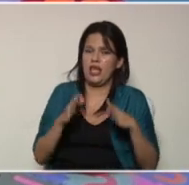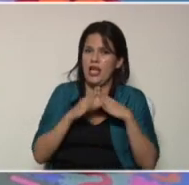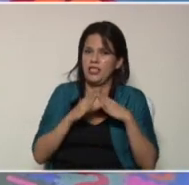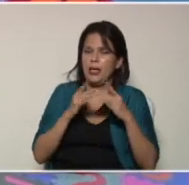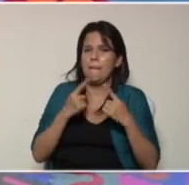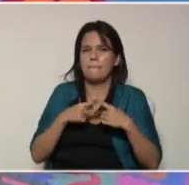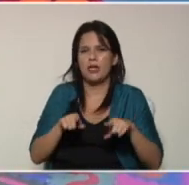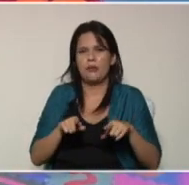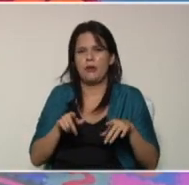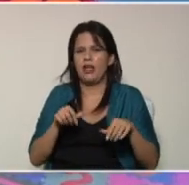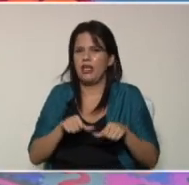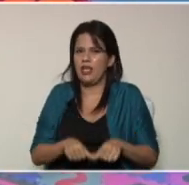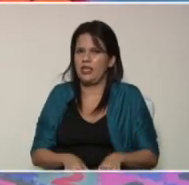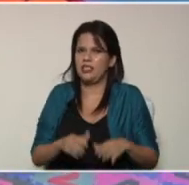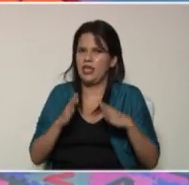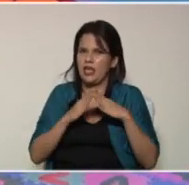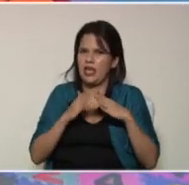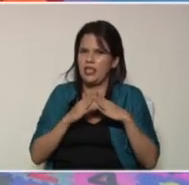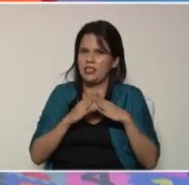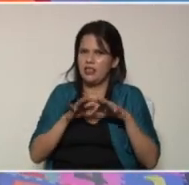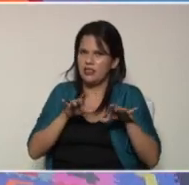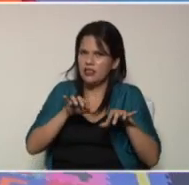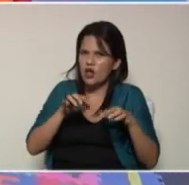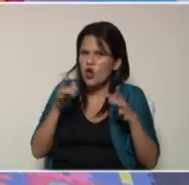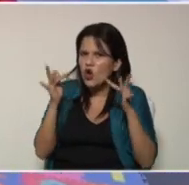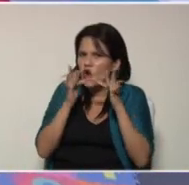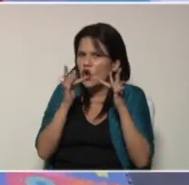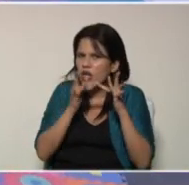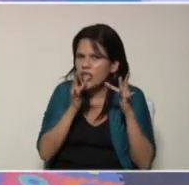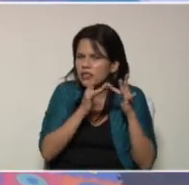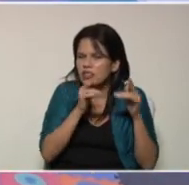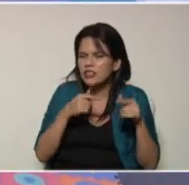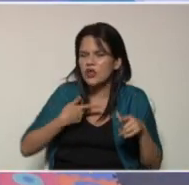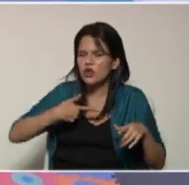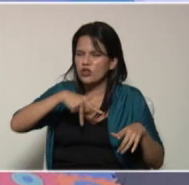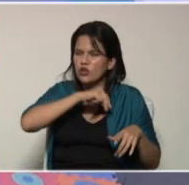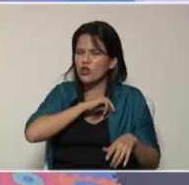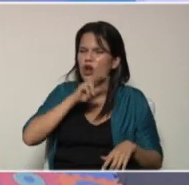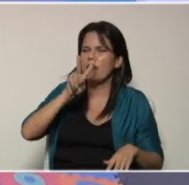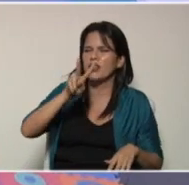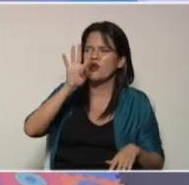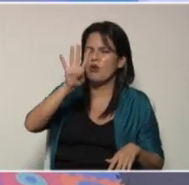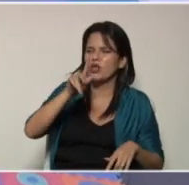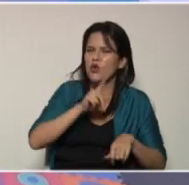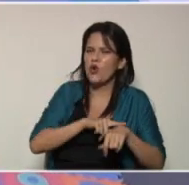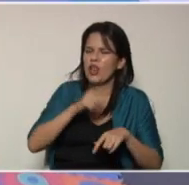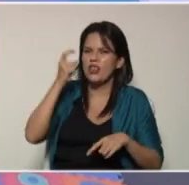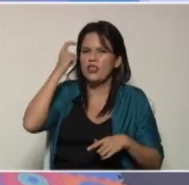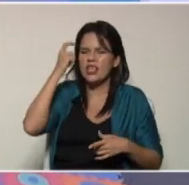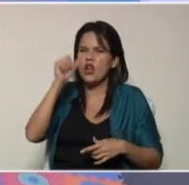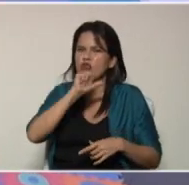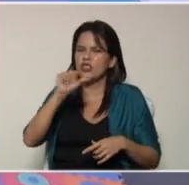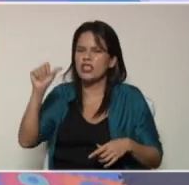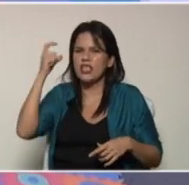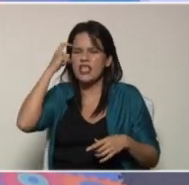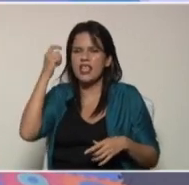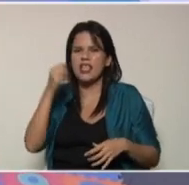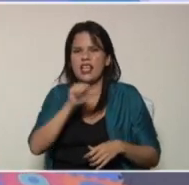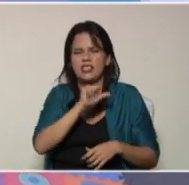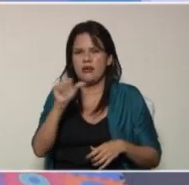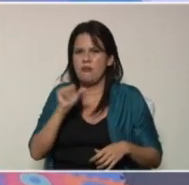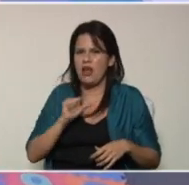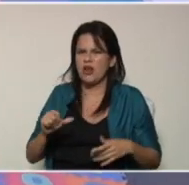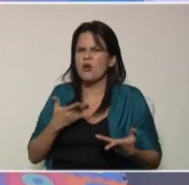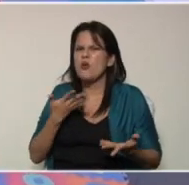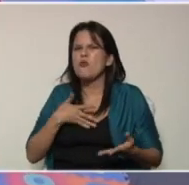quedarse en casa les pedimos que por favor se conecten con nosotros las 24 horas del día y los 7 días a la semana y como pueden hacerlo a